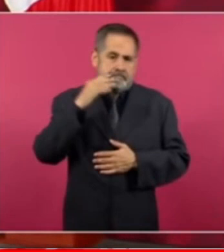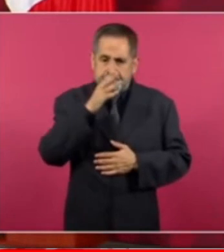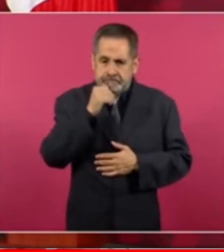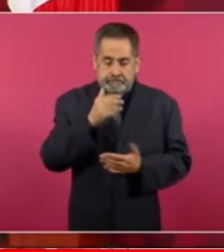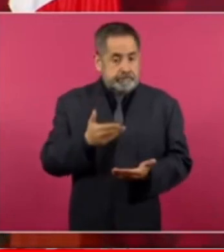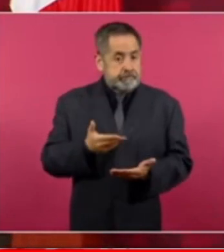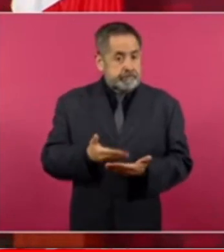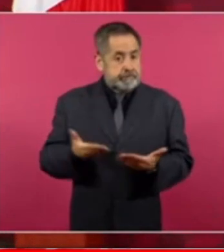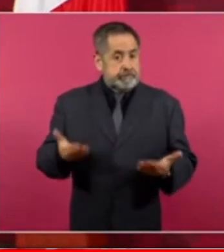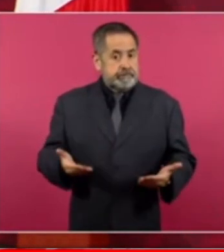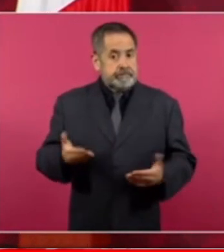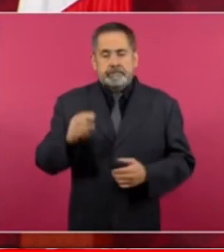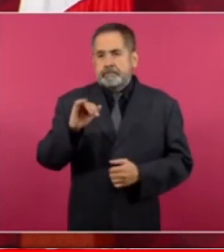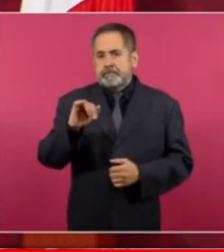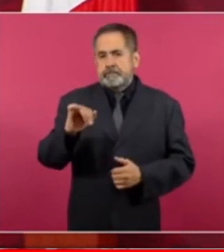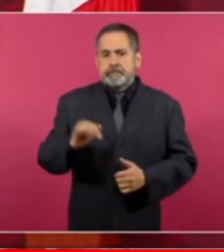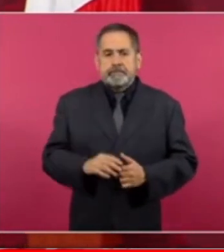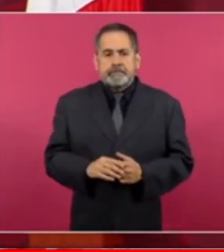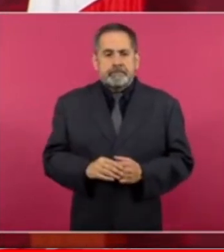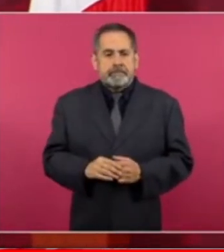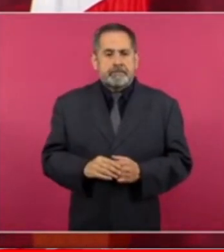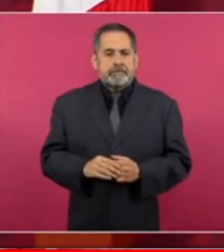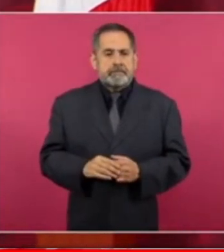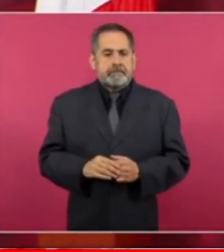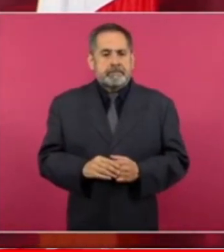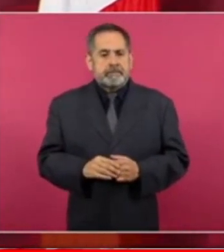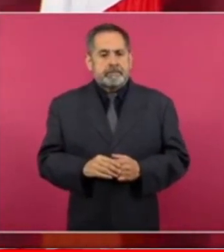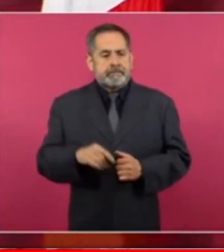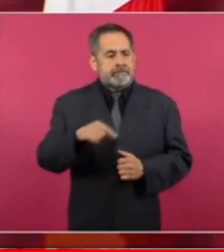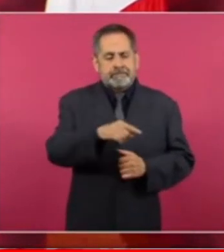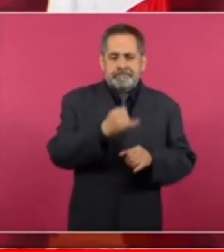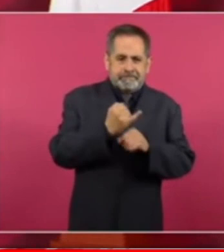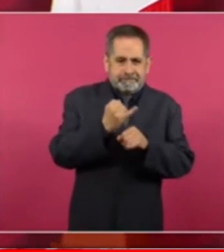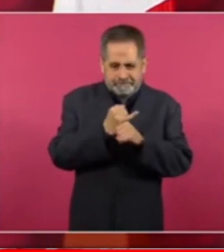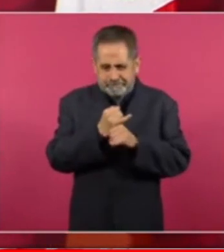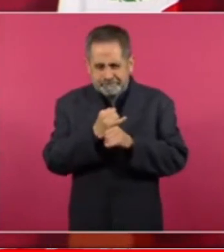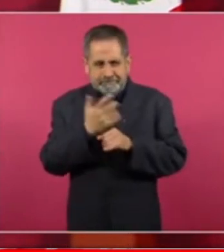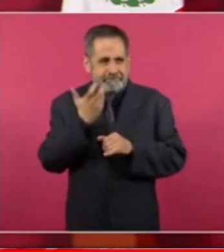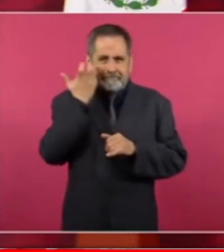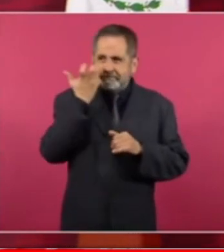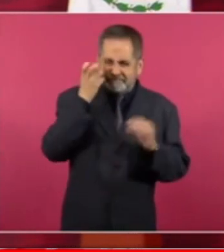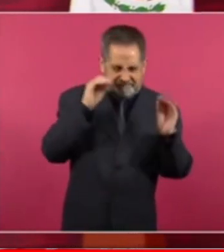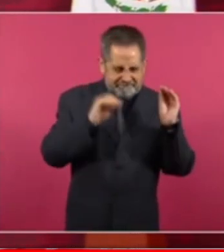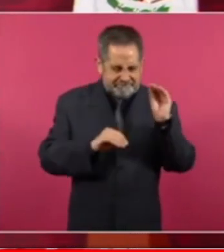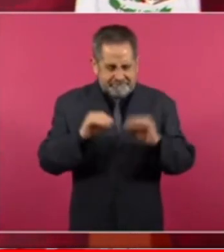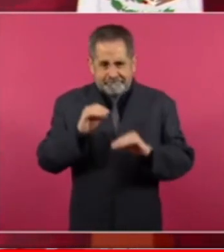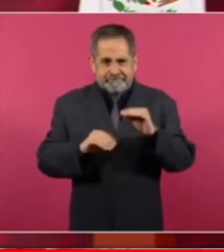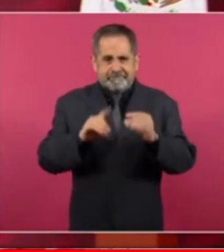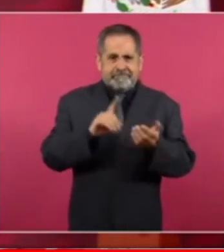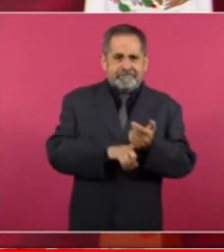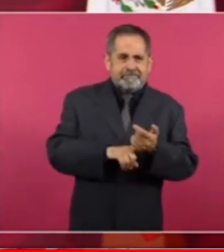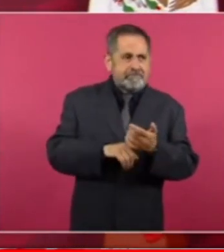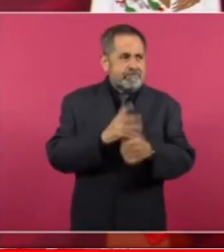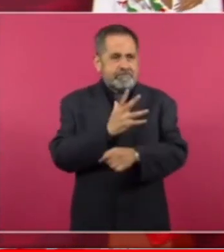como todos los miércoles antes de poner la información los invitamos a que se suscriban a este canal que activen la